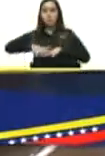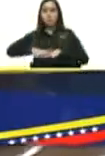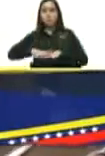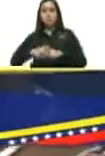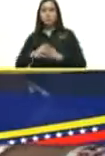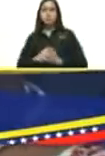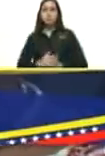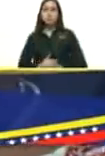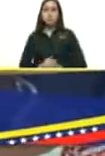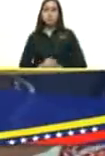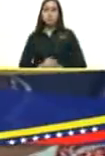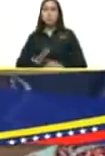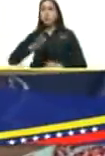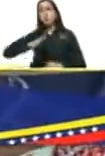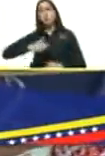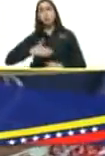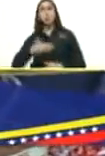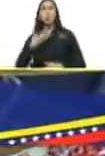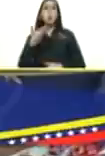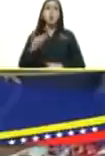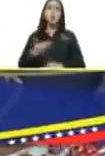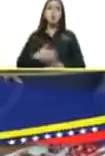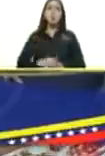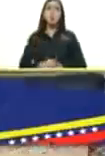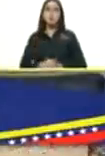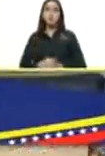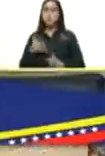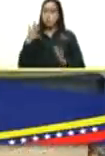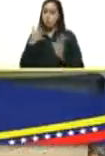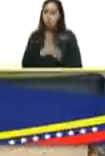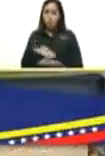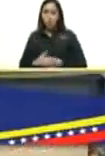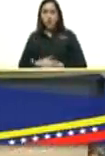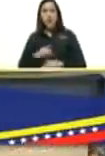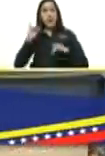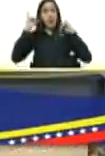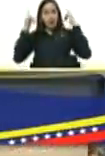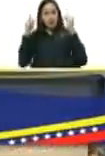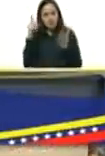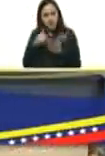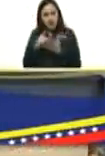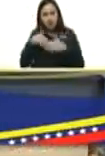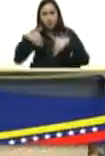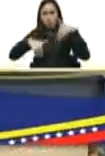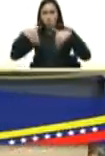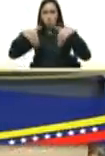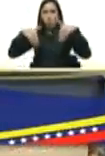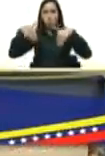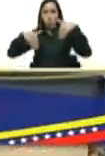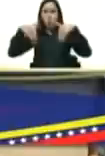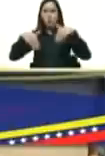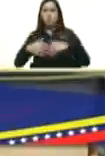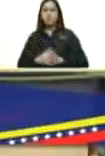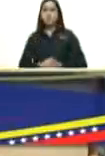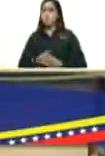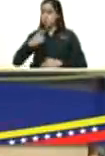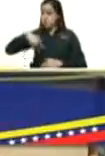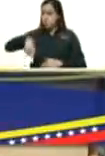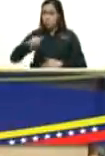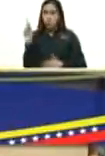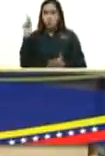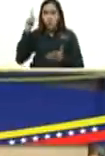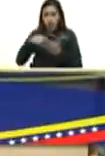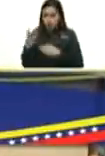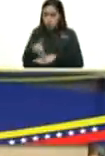y poder ser partícipes de esta fiesta muchos de ustedes han venido en